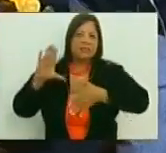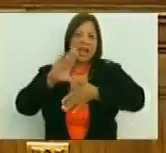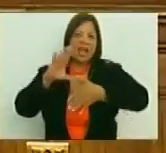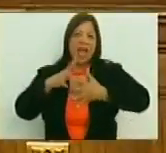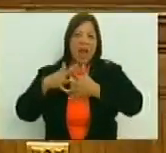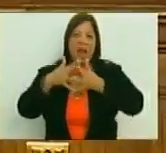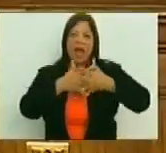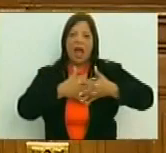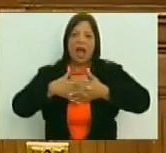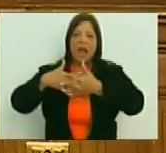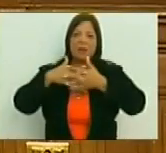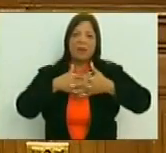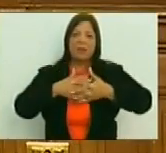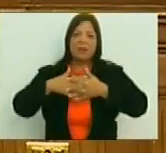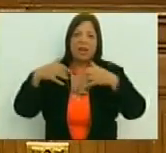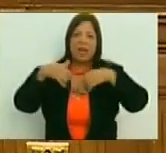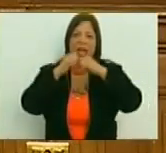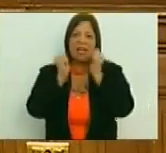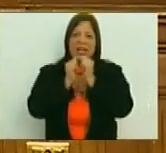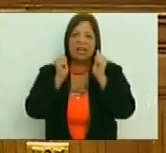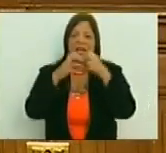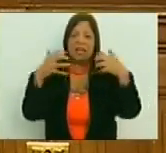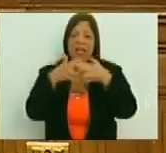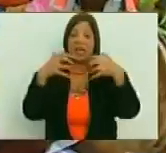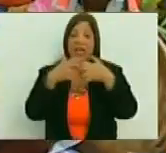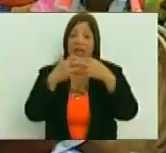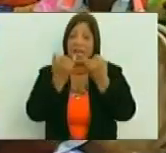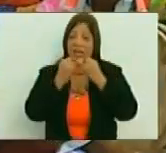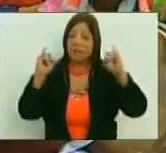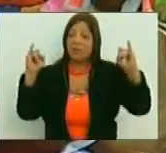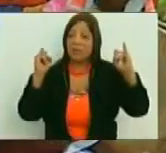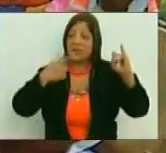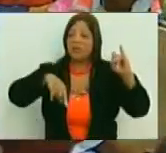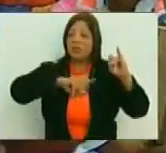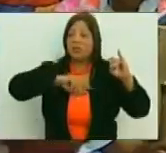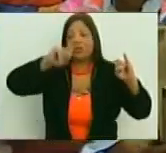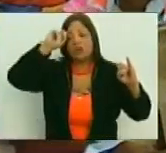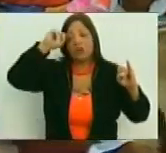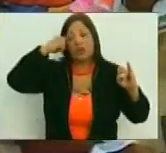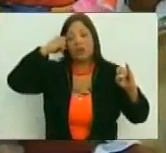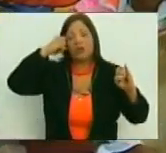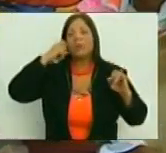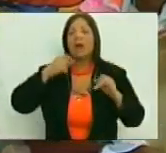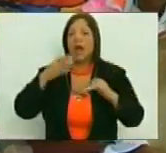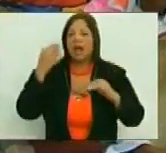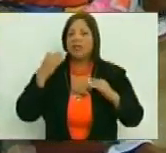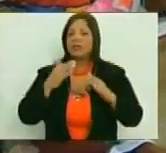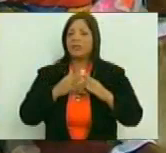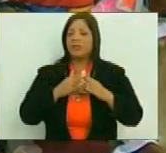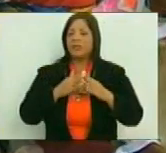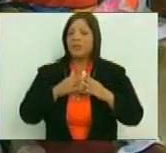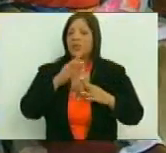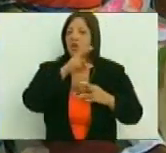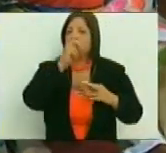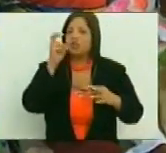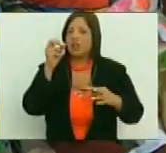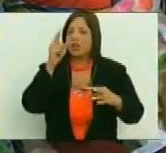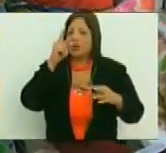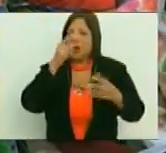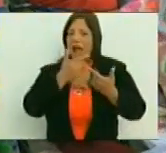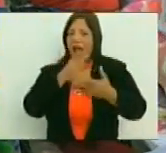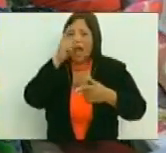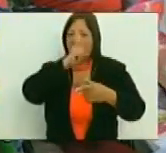y particularmente en nuestra guerra de independencia nosotros recordábamos en ocasión del 200 aniversario